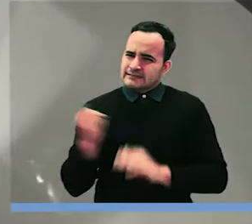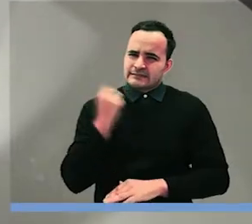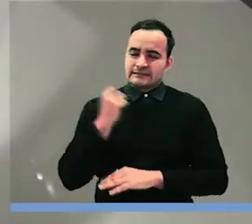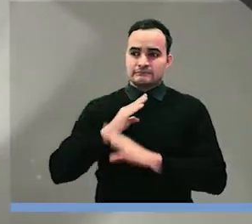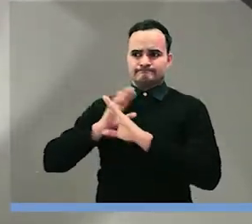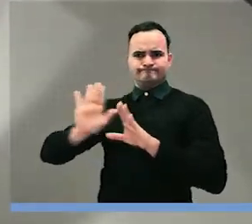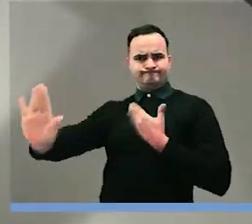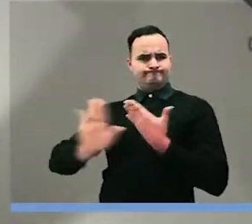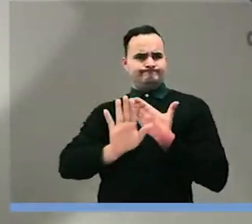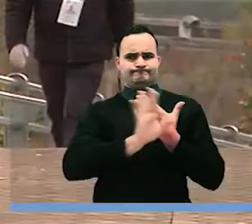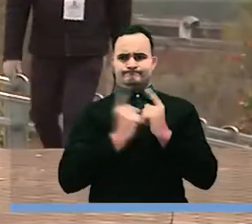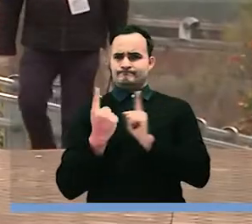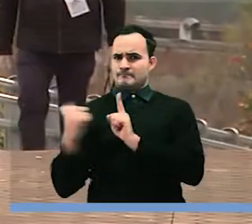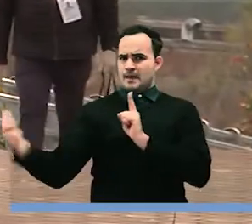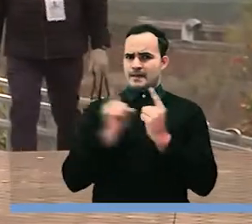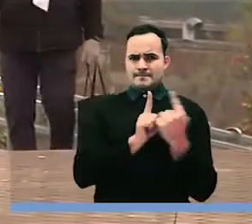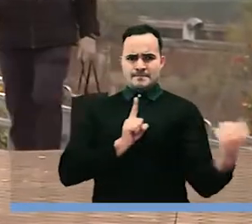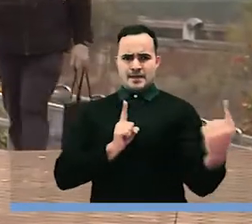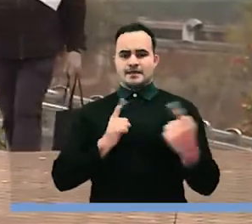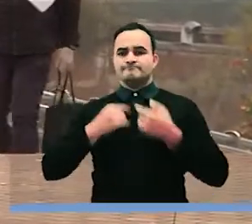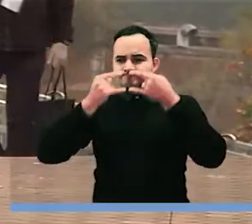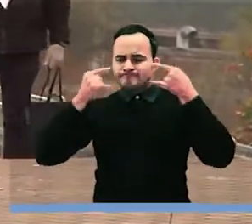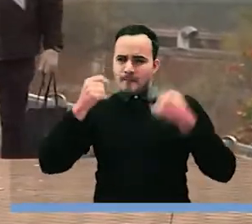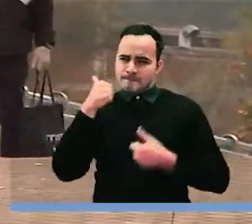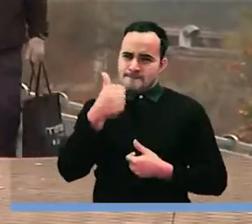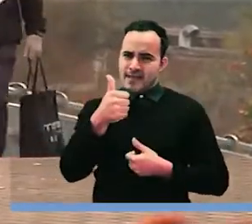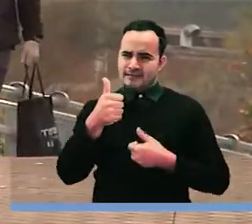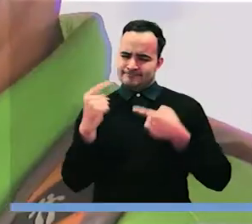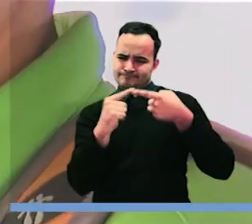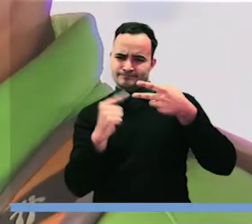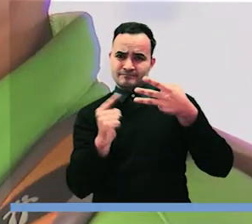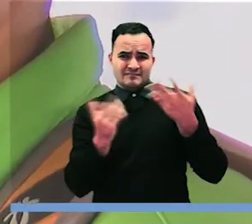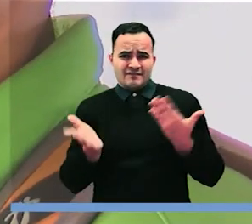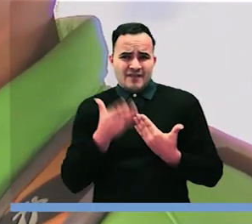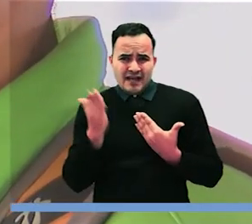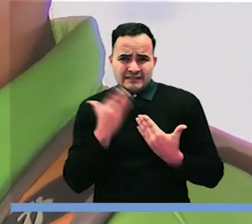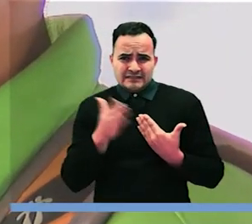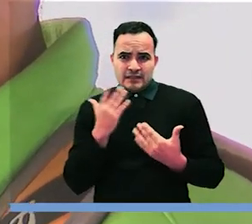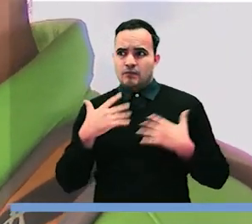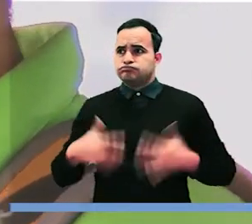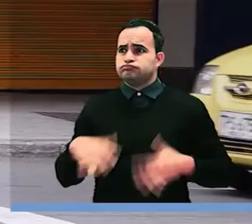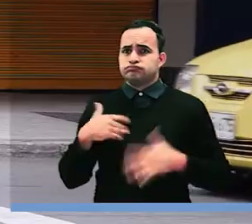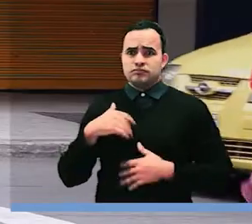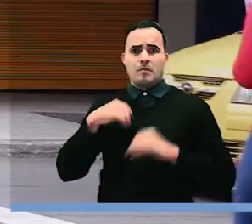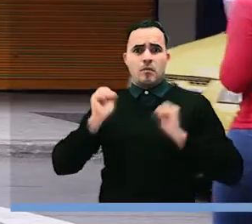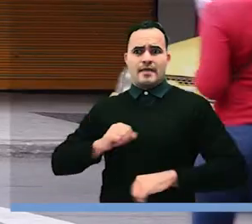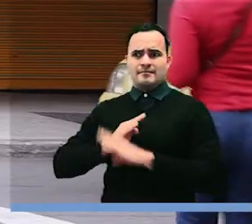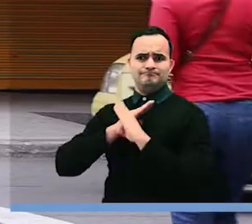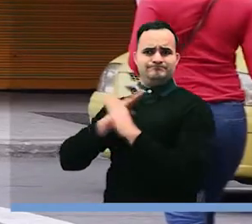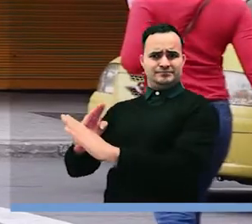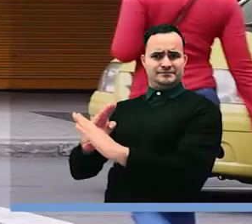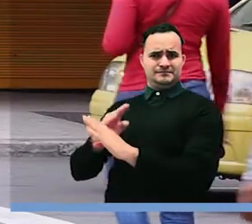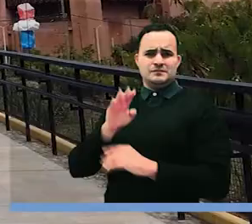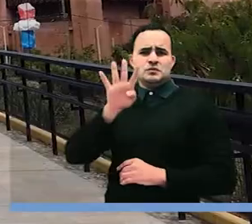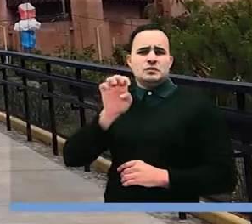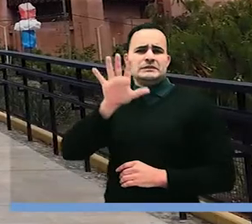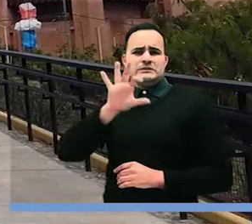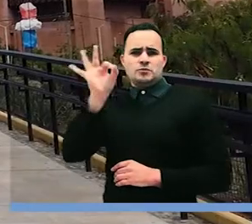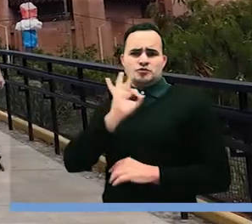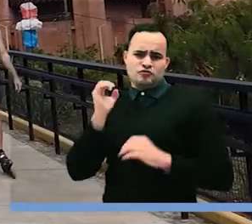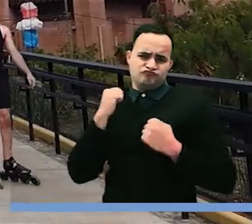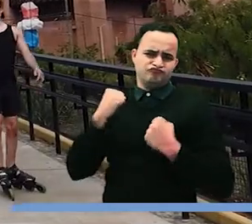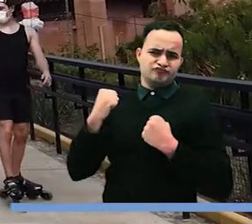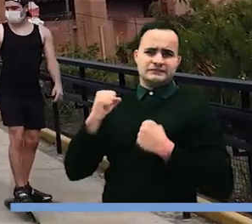constantemente, conservar el distanciamiento físico y usar adecuadamente el tapabocas. Una acción simple que genera 95